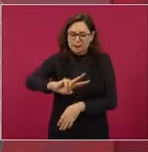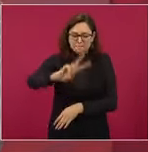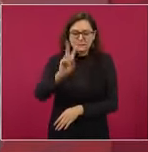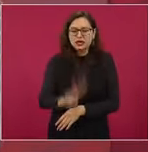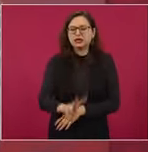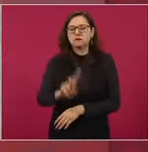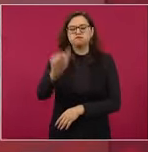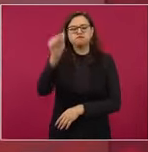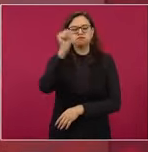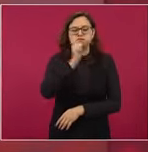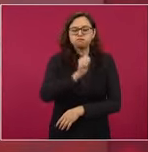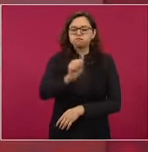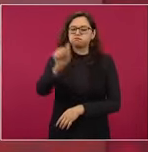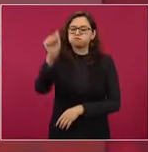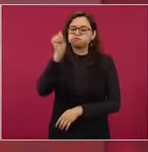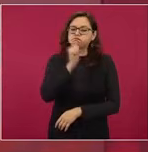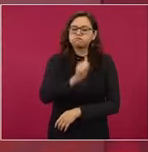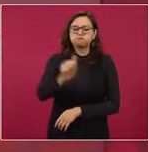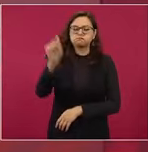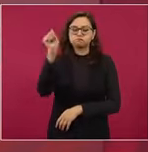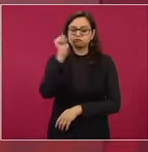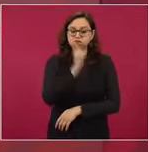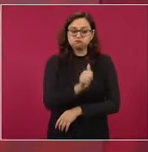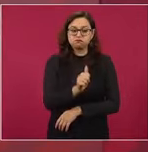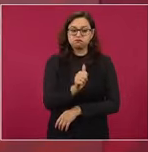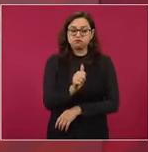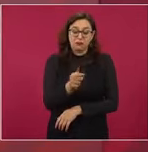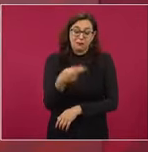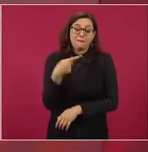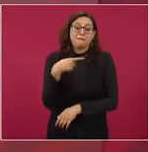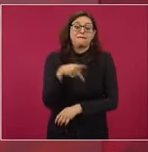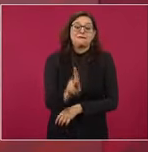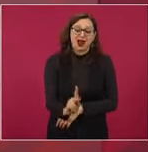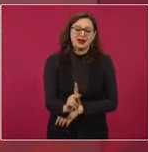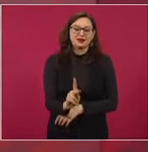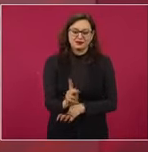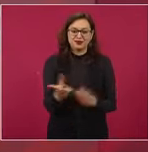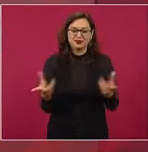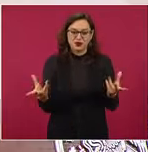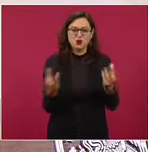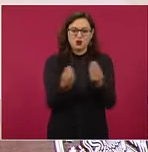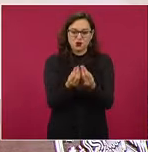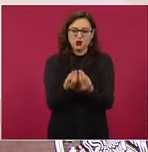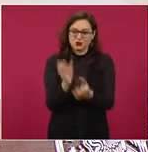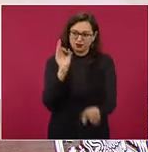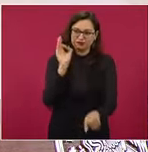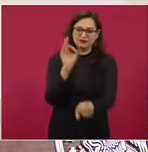se actúa en favor de sus intereses,